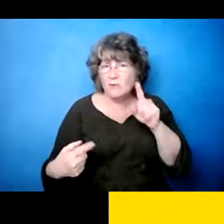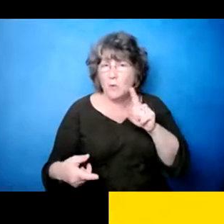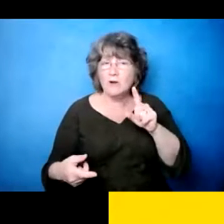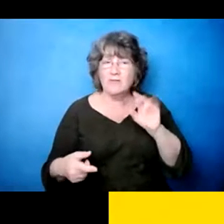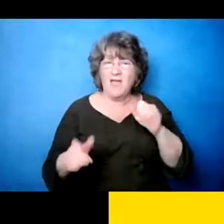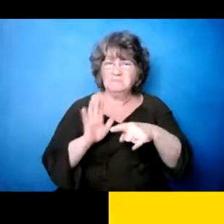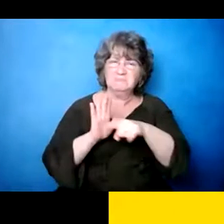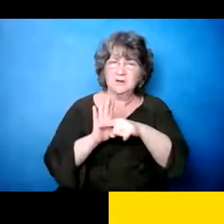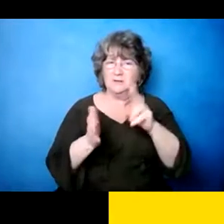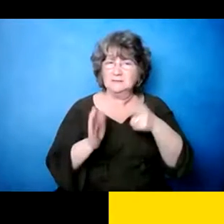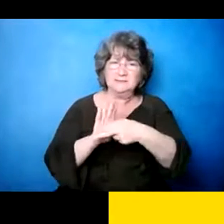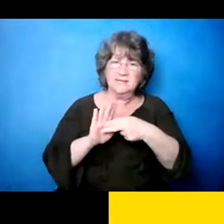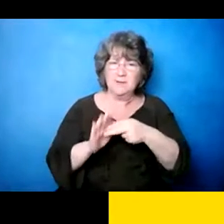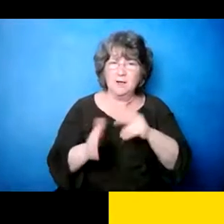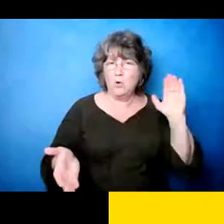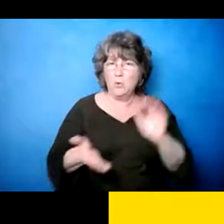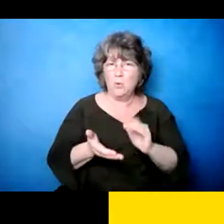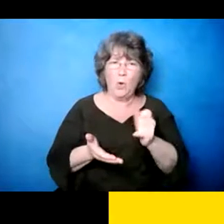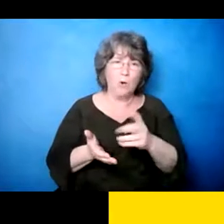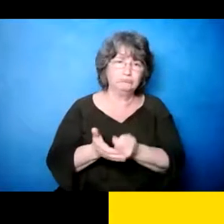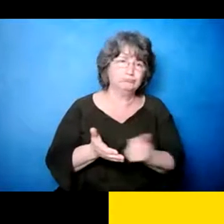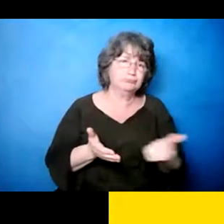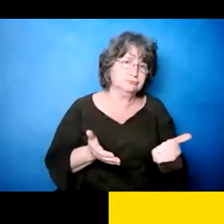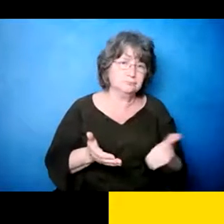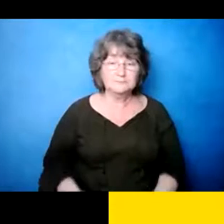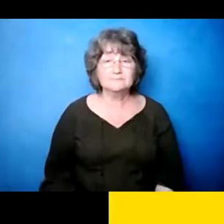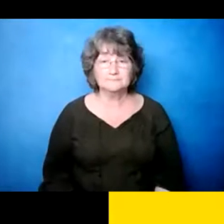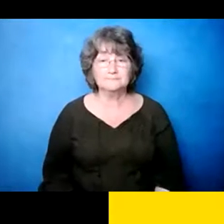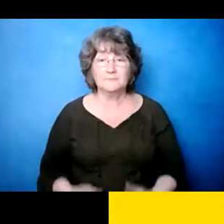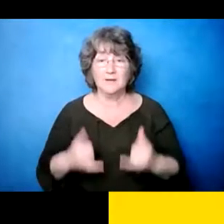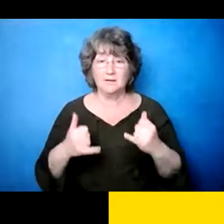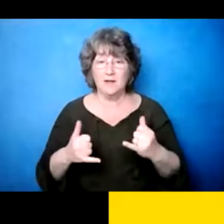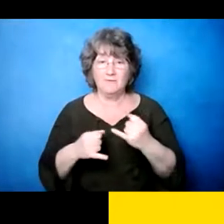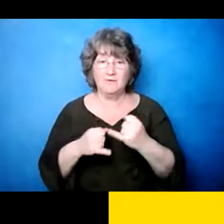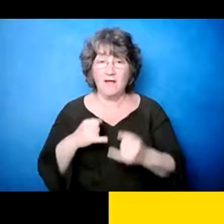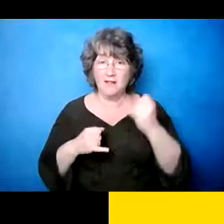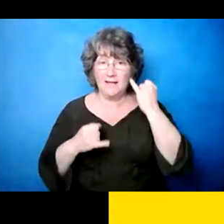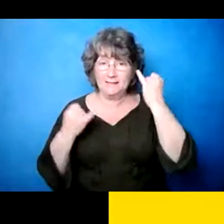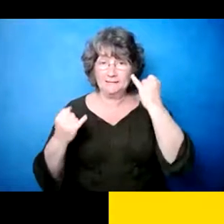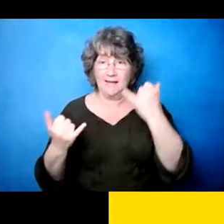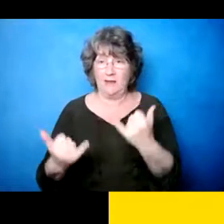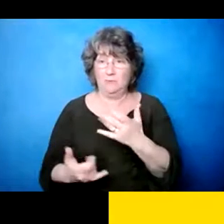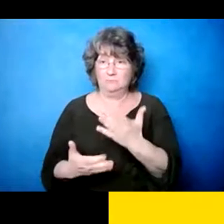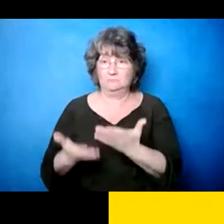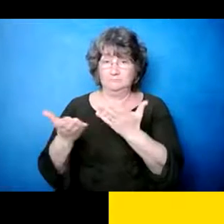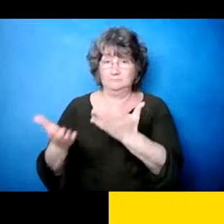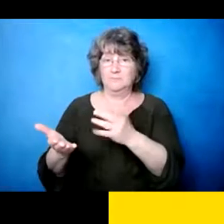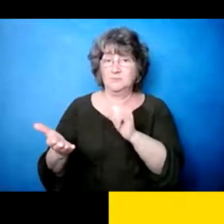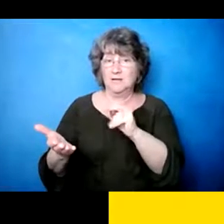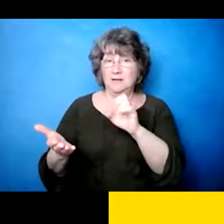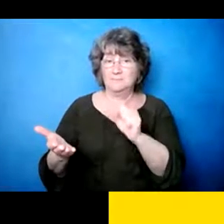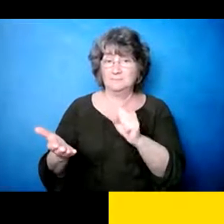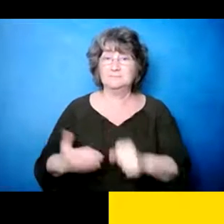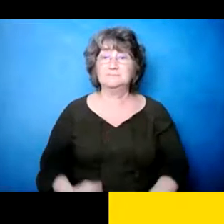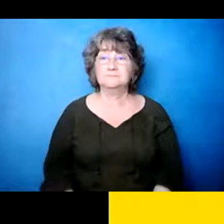o los recursos para cuido personal. Esto también, mientras, vayamos a cerrar, eh, James, eh,